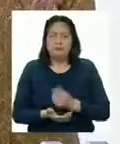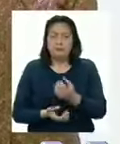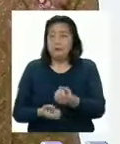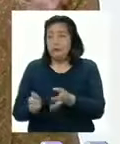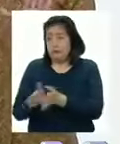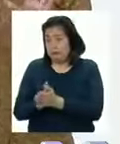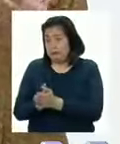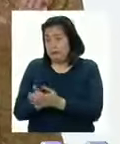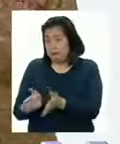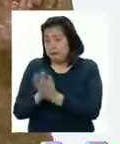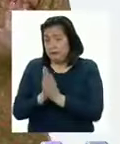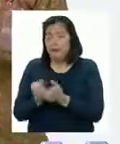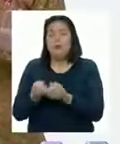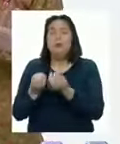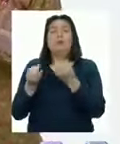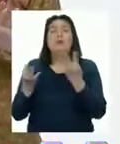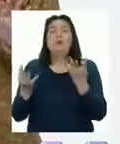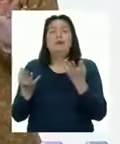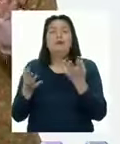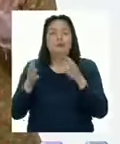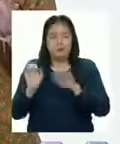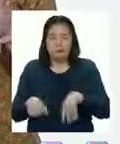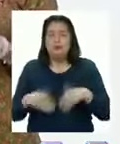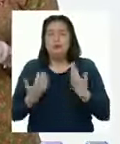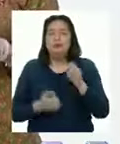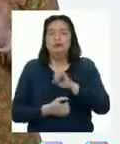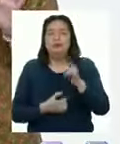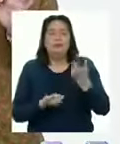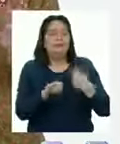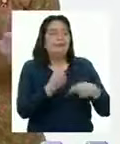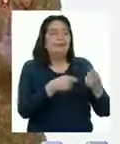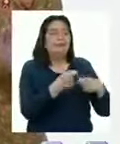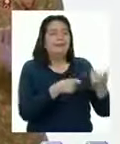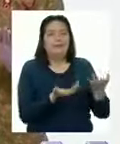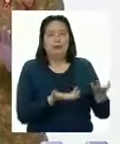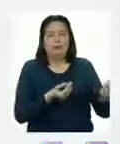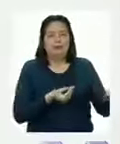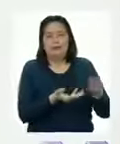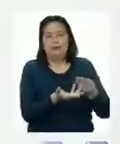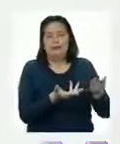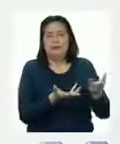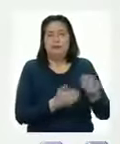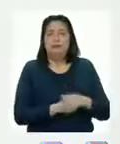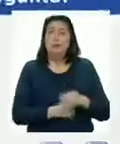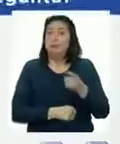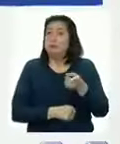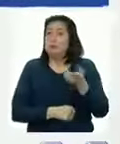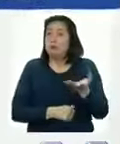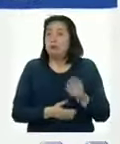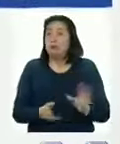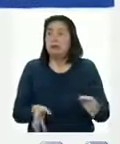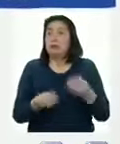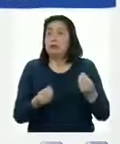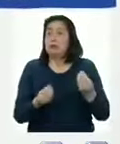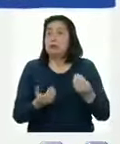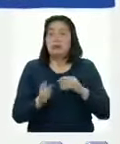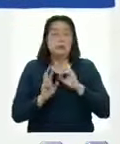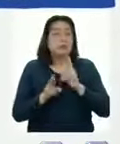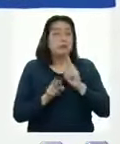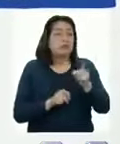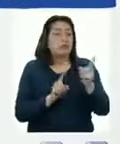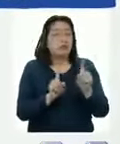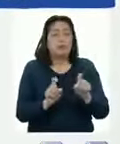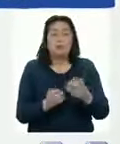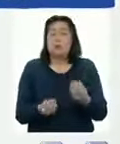Nos piden saber cuántos sacos quedarán para usarlos en el comercio o intercambio Genial ¿Y cómo podríamos responder